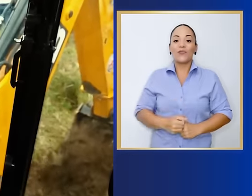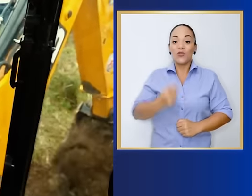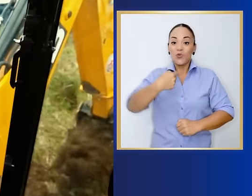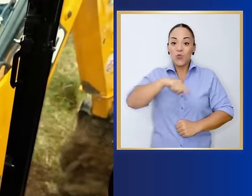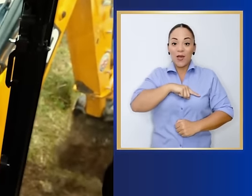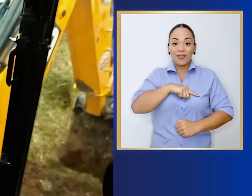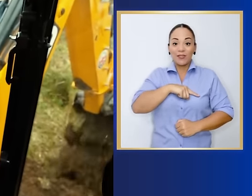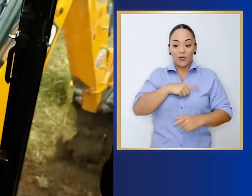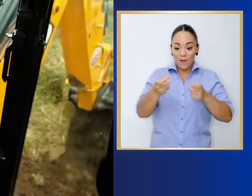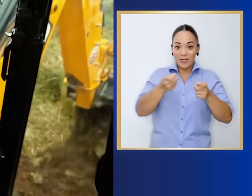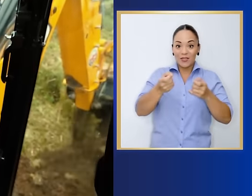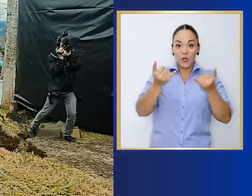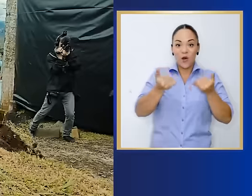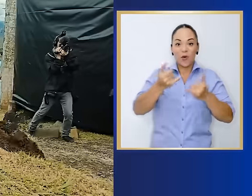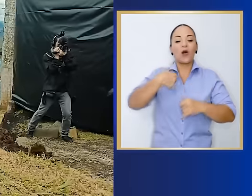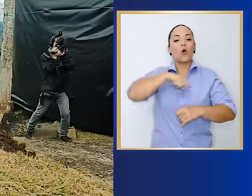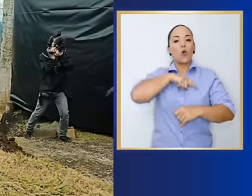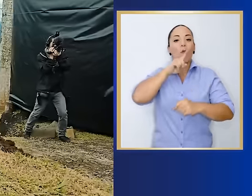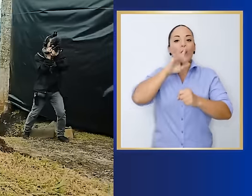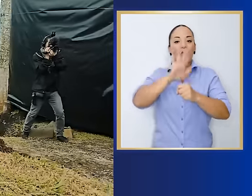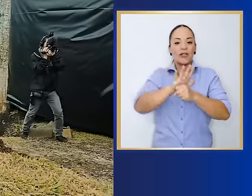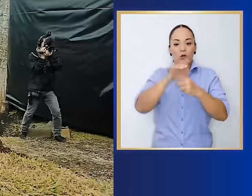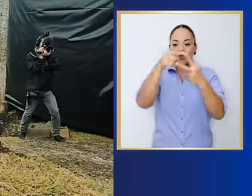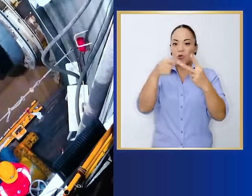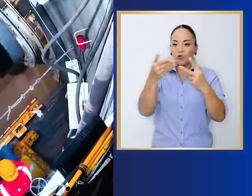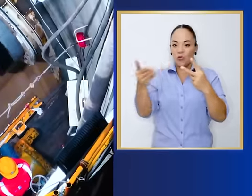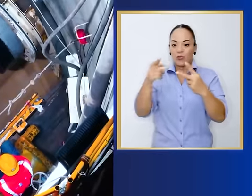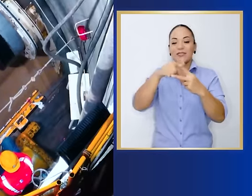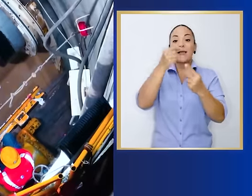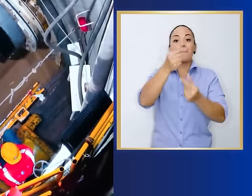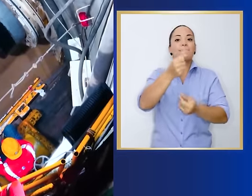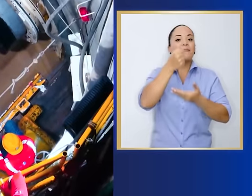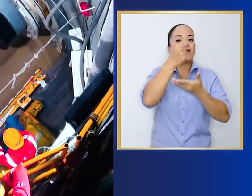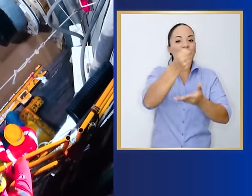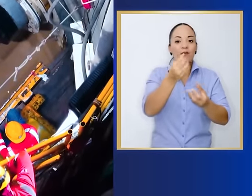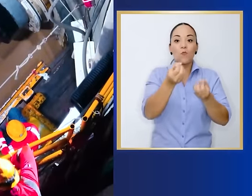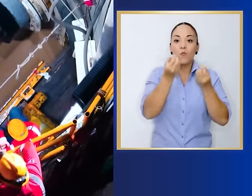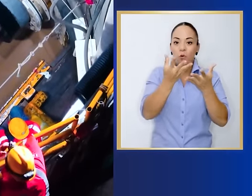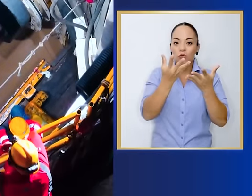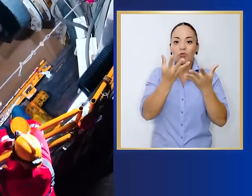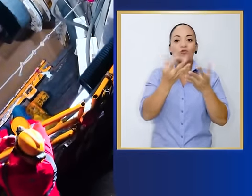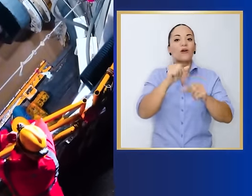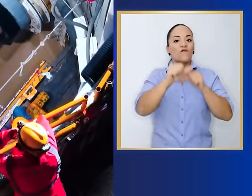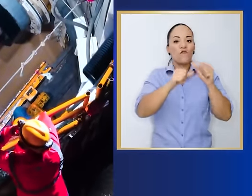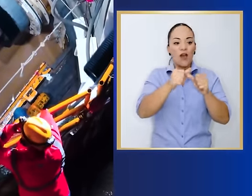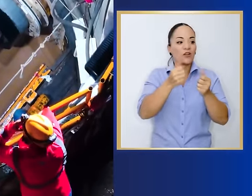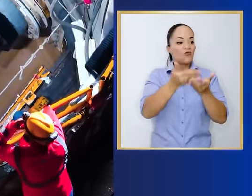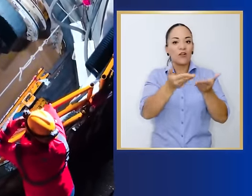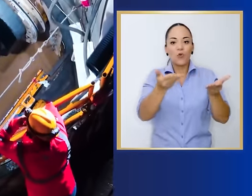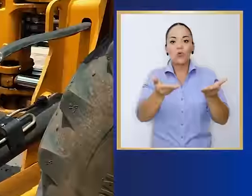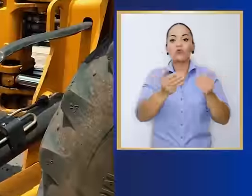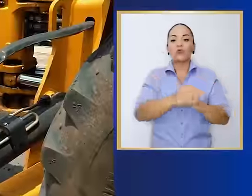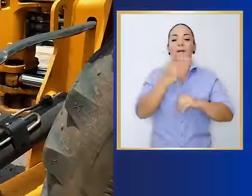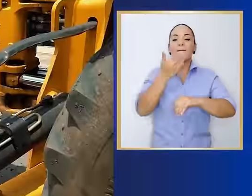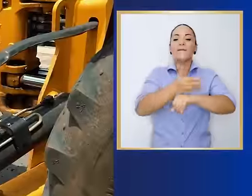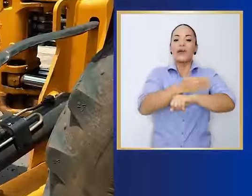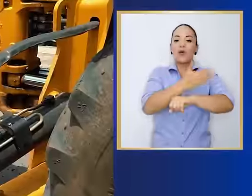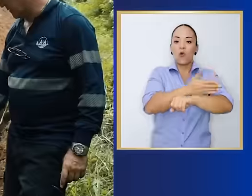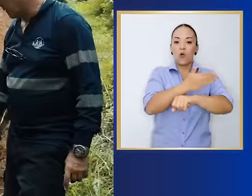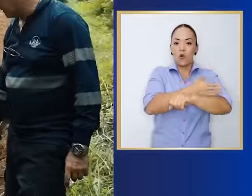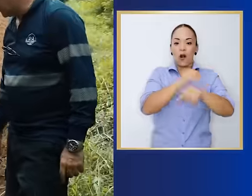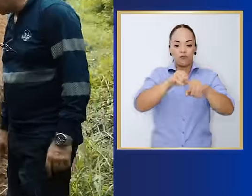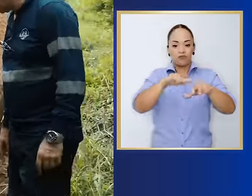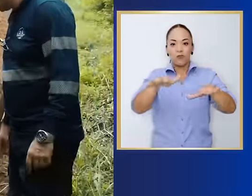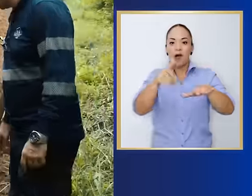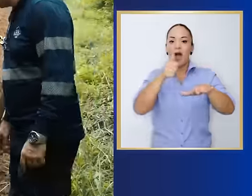En nuestra gestión nos hemos comprometido en dos grandes cosas, en invertir incansablemente en esfuerzos y recursos para mejorar la